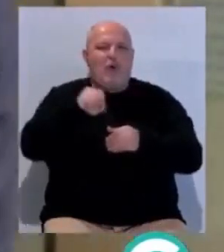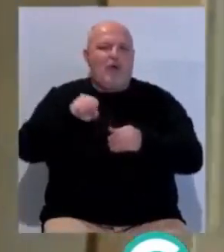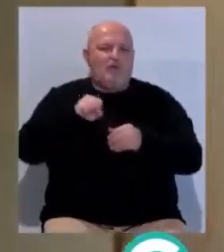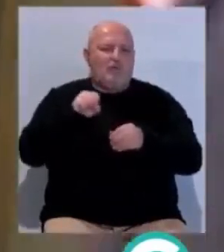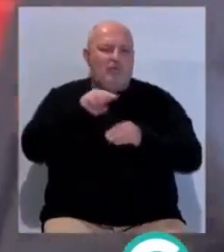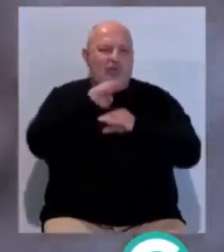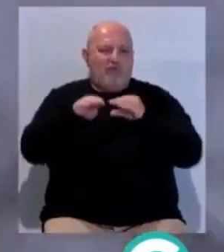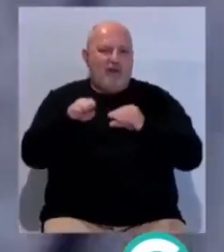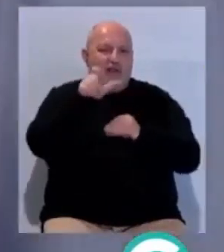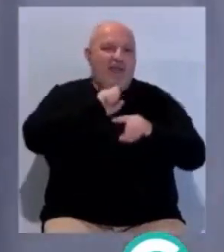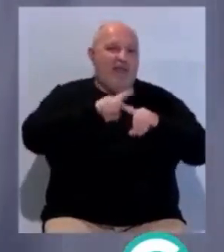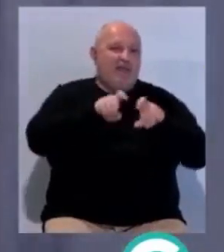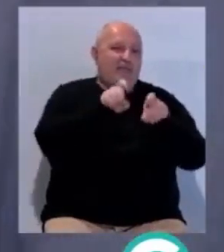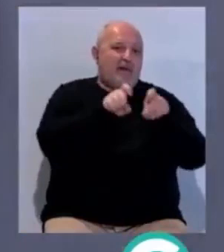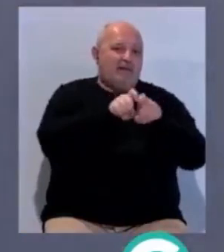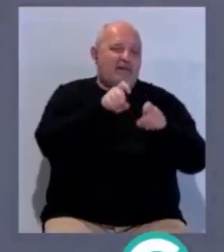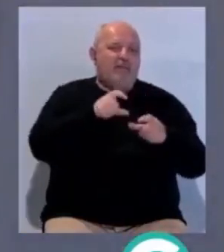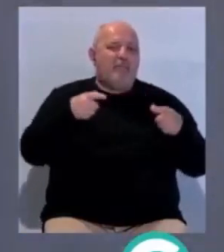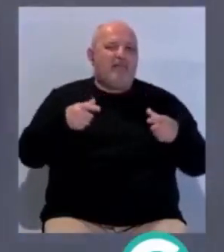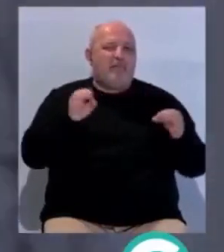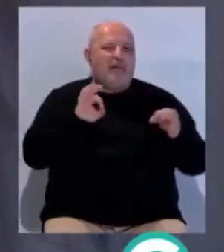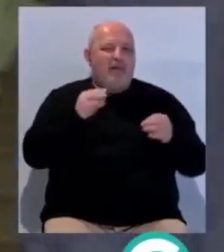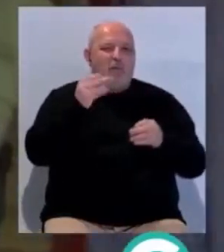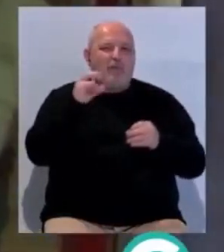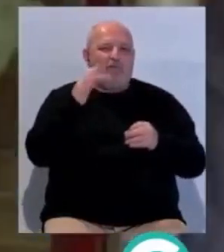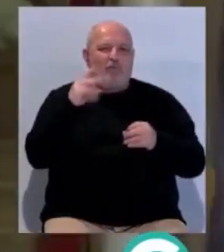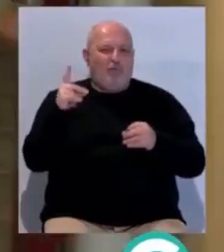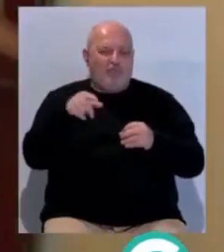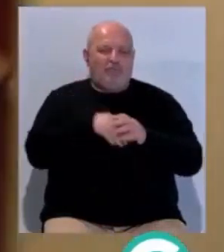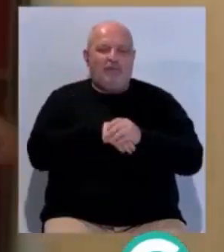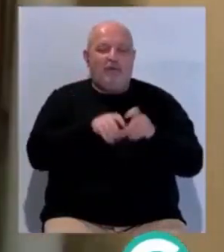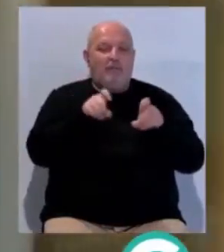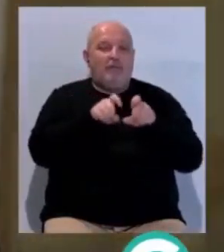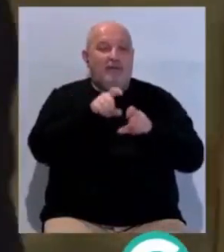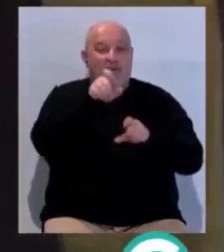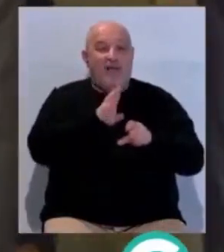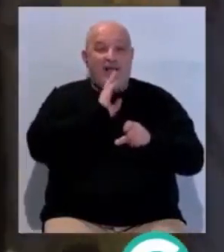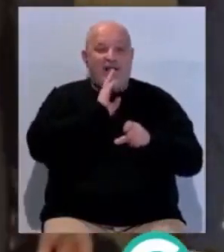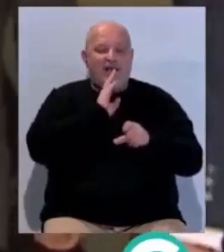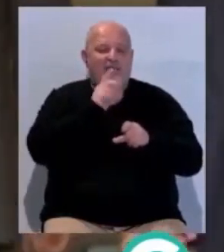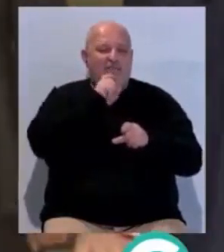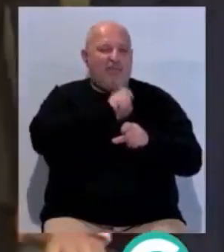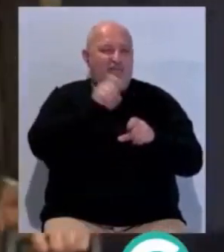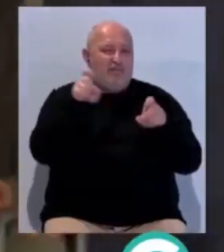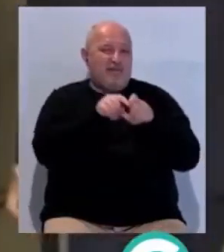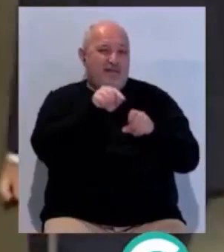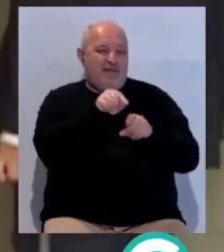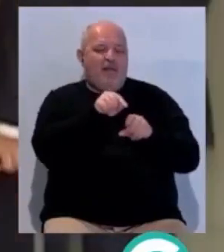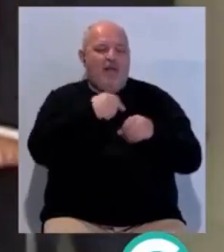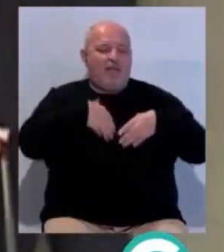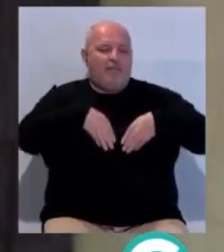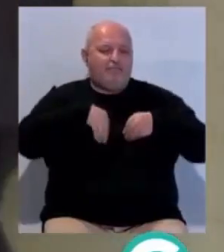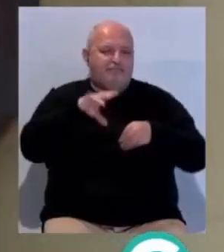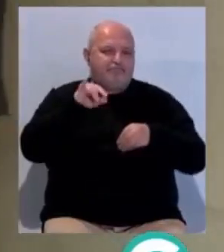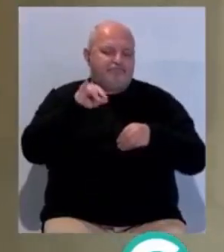al consorcio y a la antigua empresa de platos preparados Quality Food. El empresario Manuel García Gallardo, fundador de esta empresa, ha aceptado